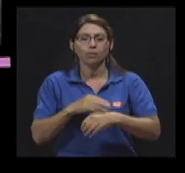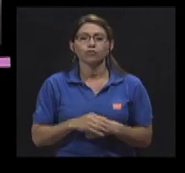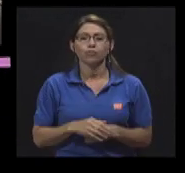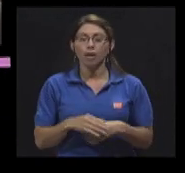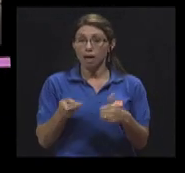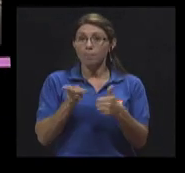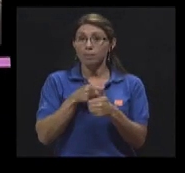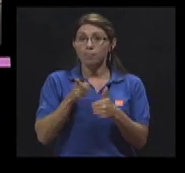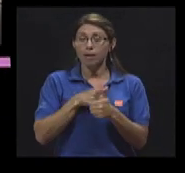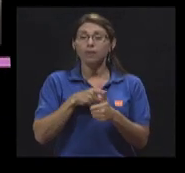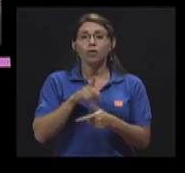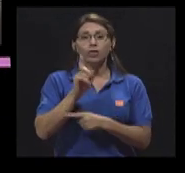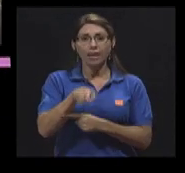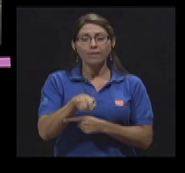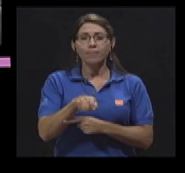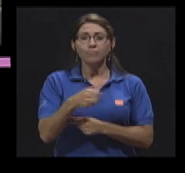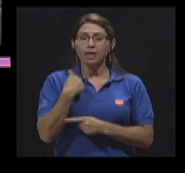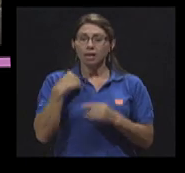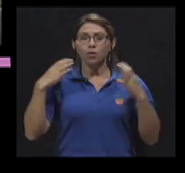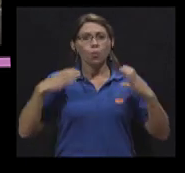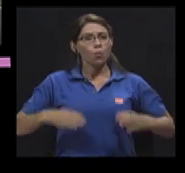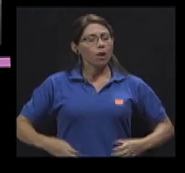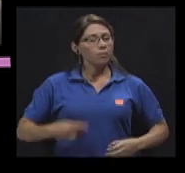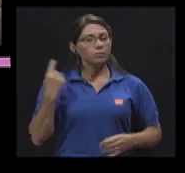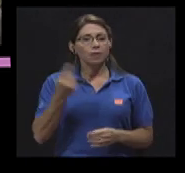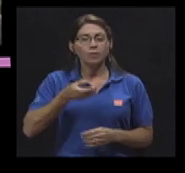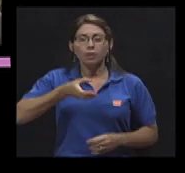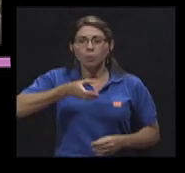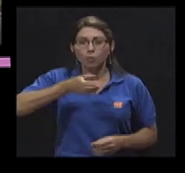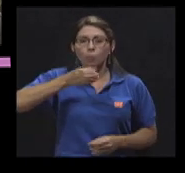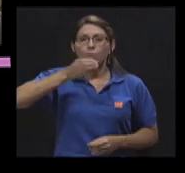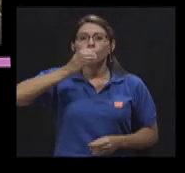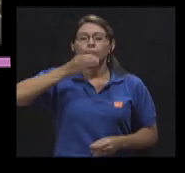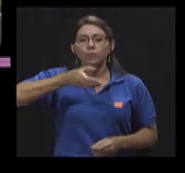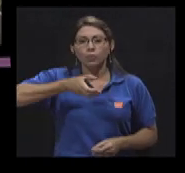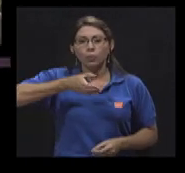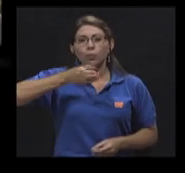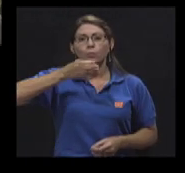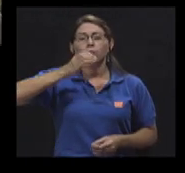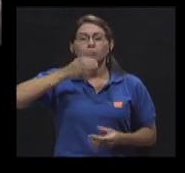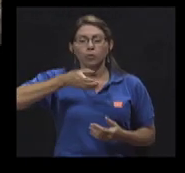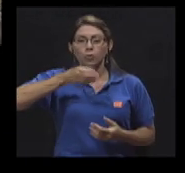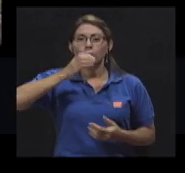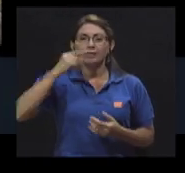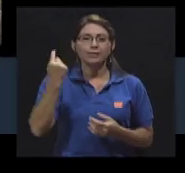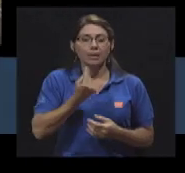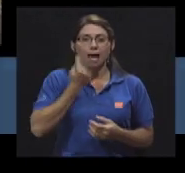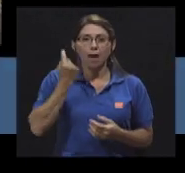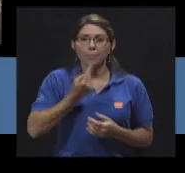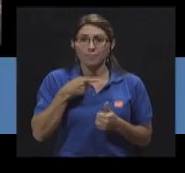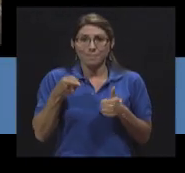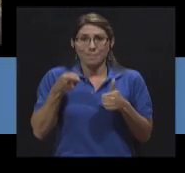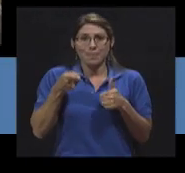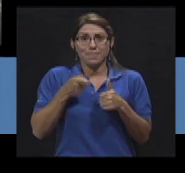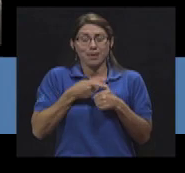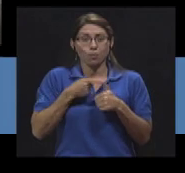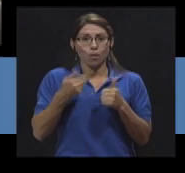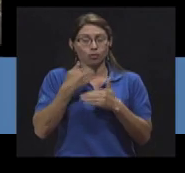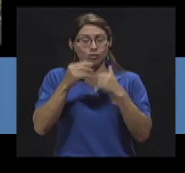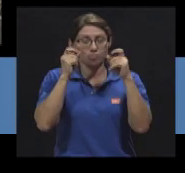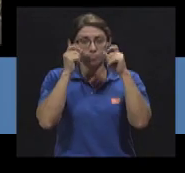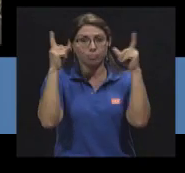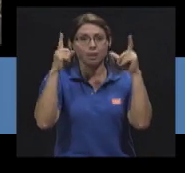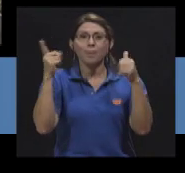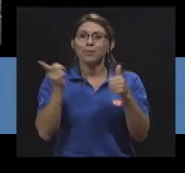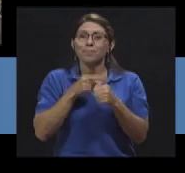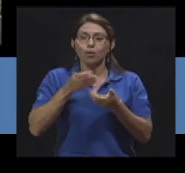Primero que nada, mantener el organismo hidratado constantemente. La primera ingesta sería un vaso